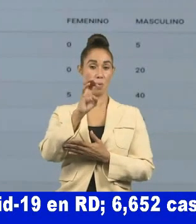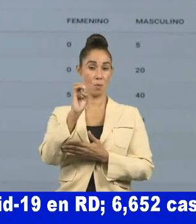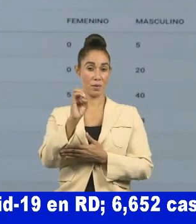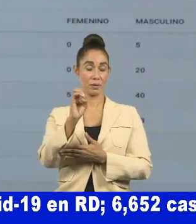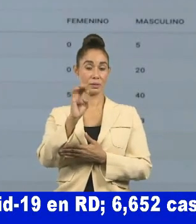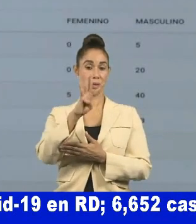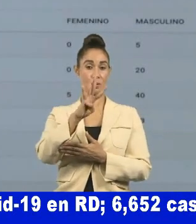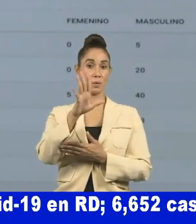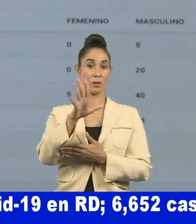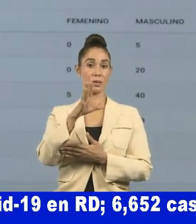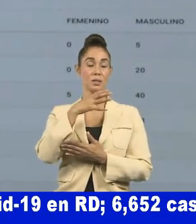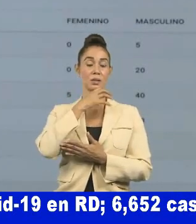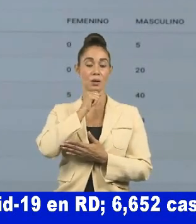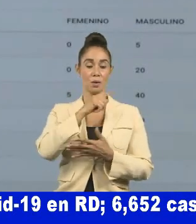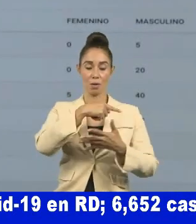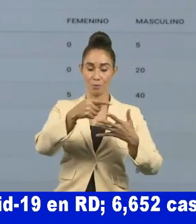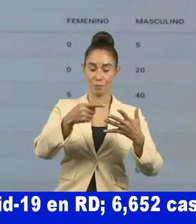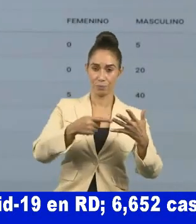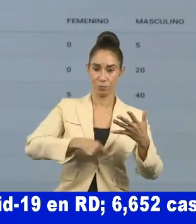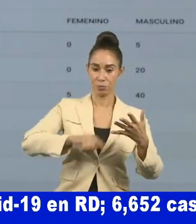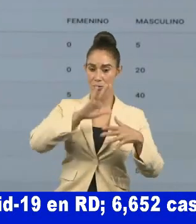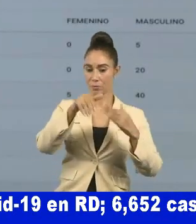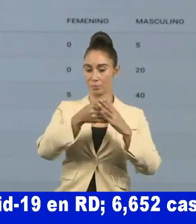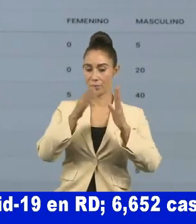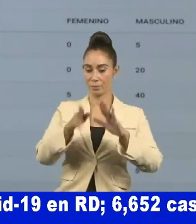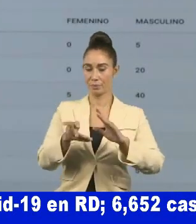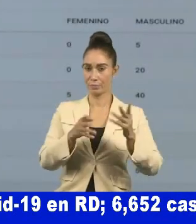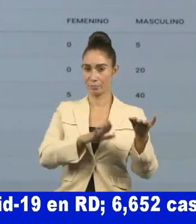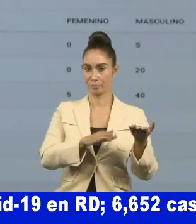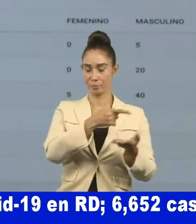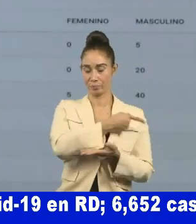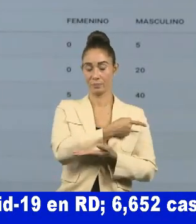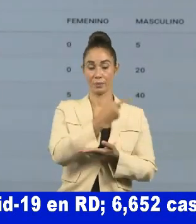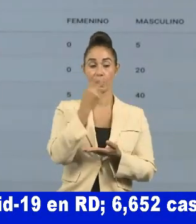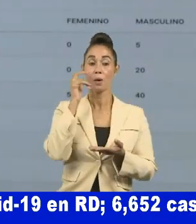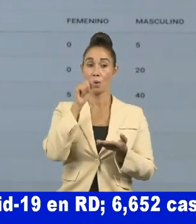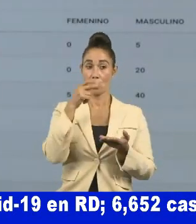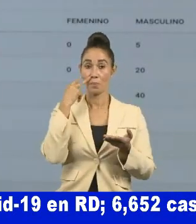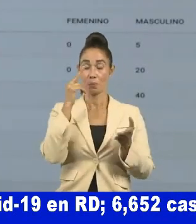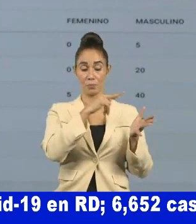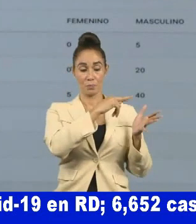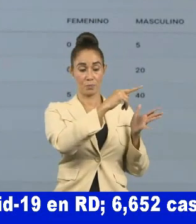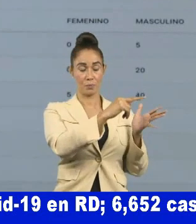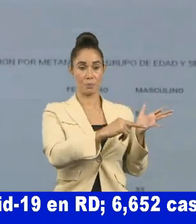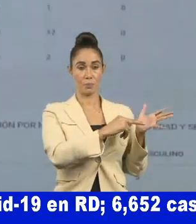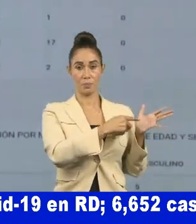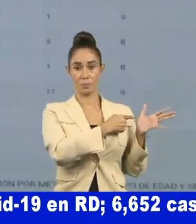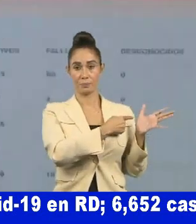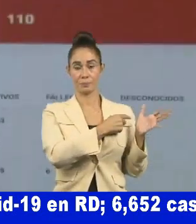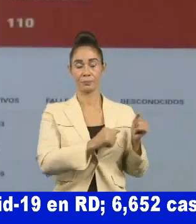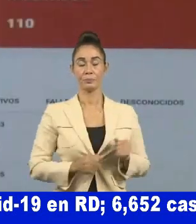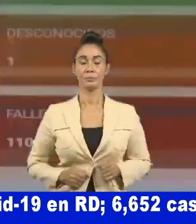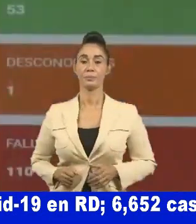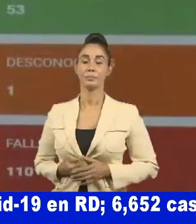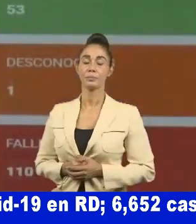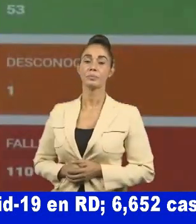45, etc. Según se puede ver en la pantalla anexa.